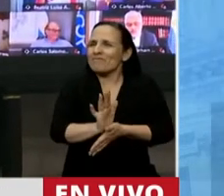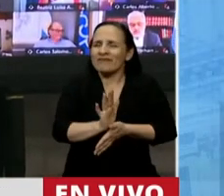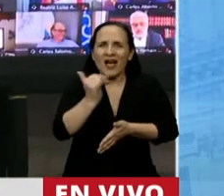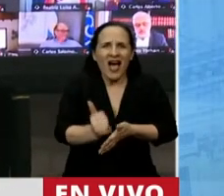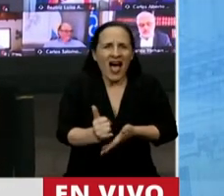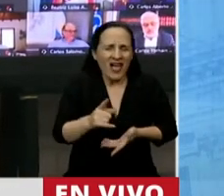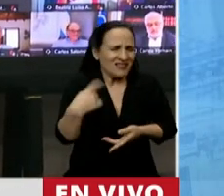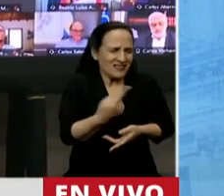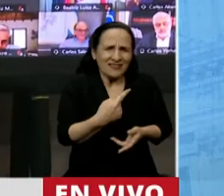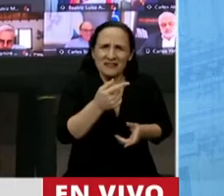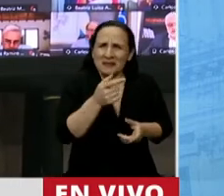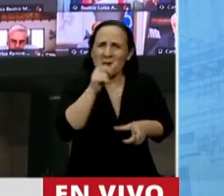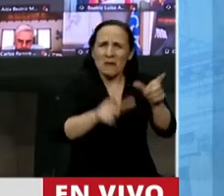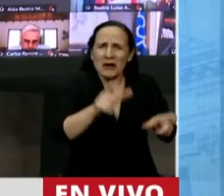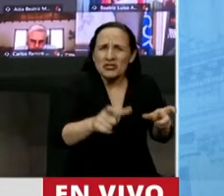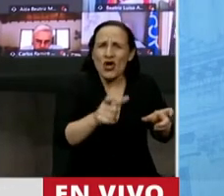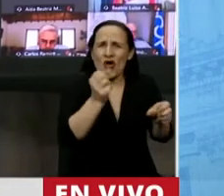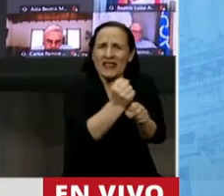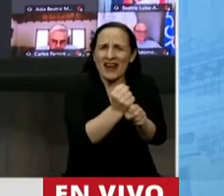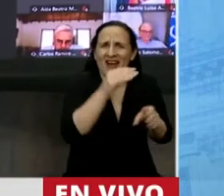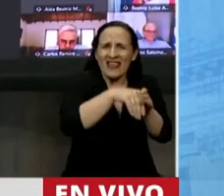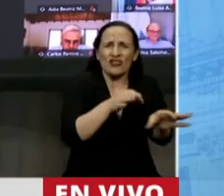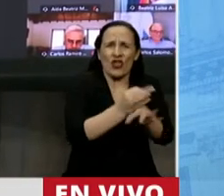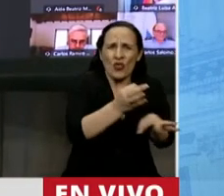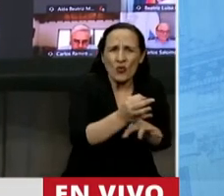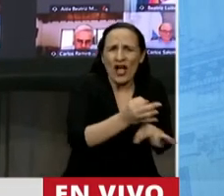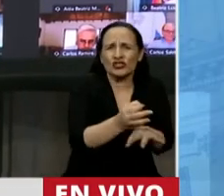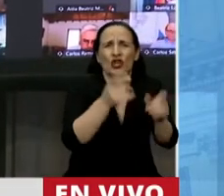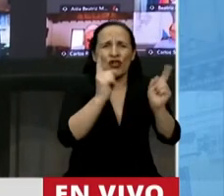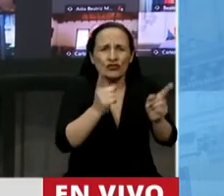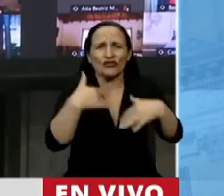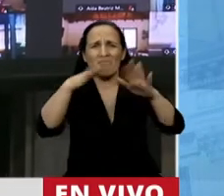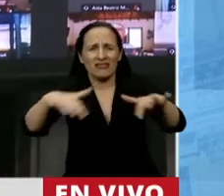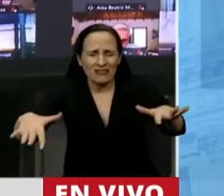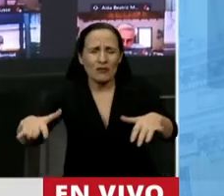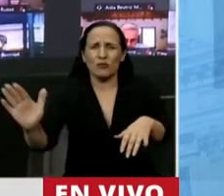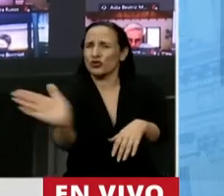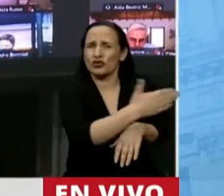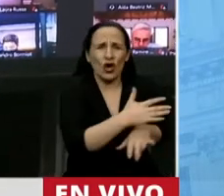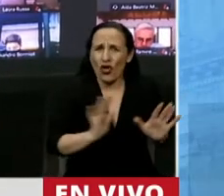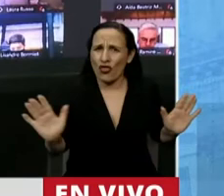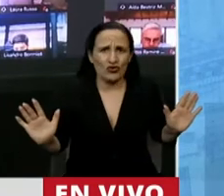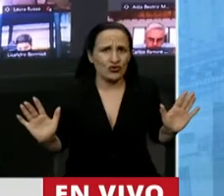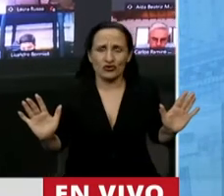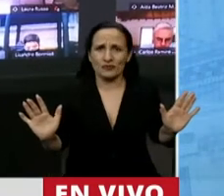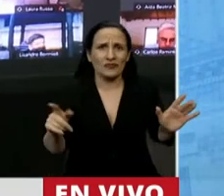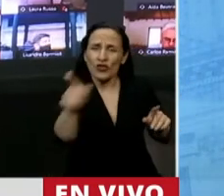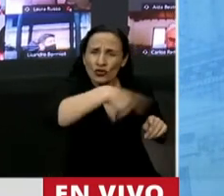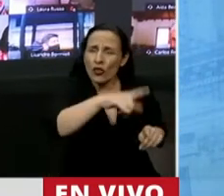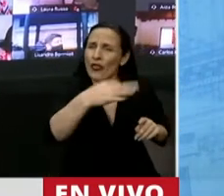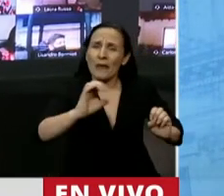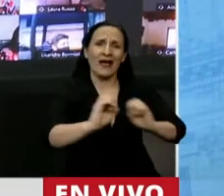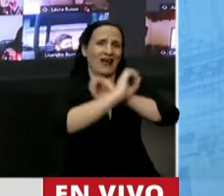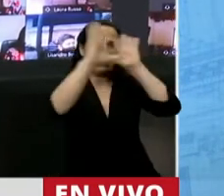a todas las trabajadoras, a los trabajadores de la educación, a la docencia, a los estudiantes, que les quede claro